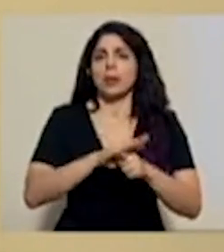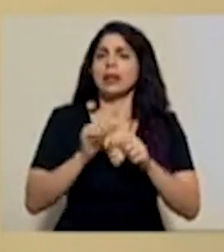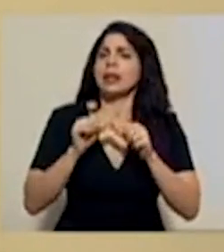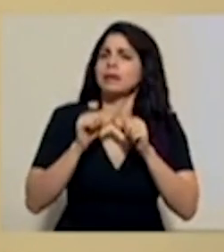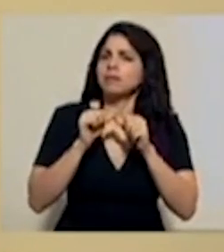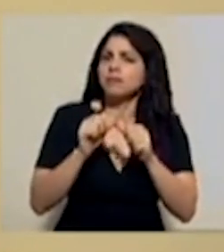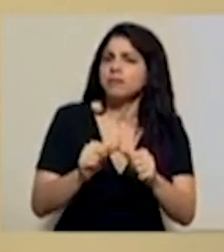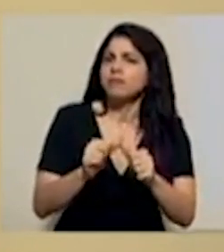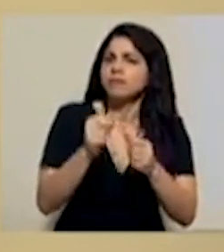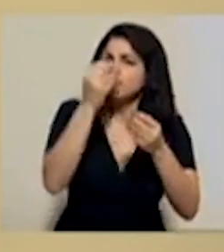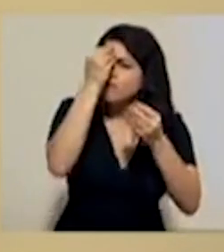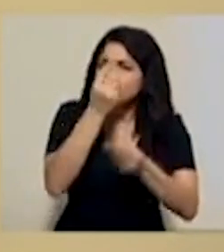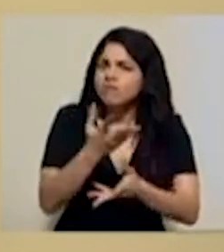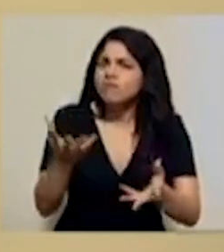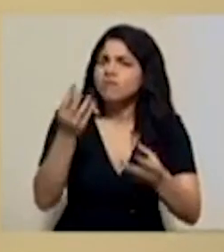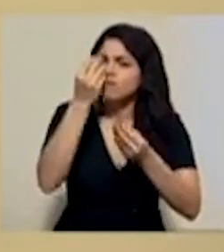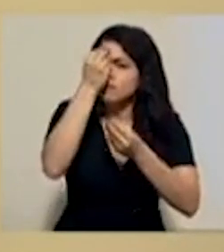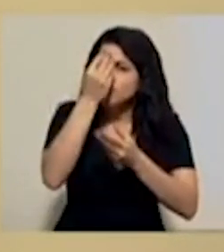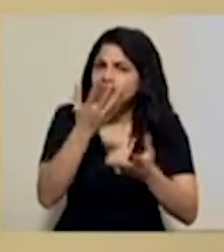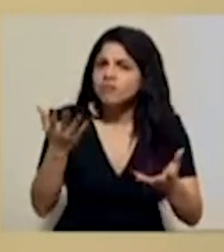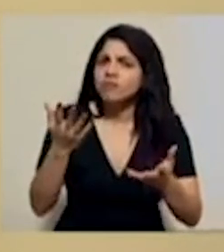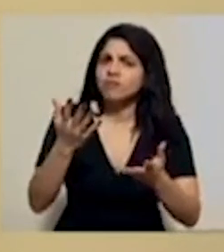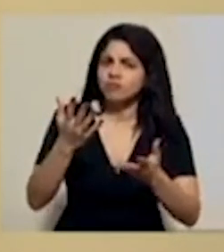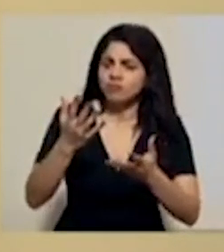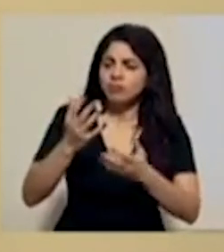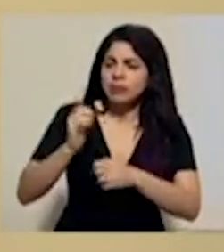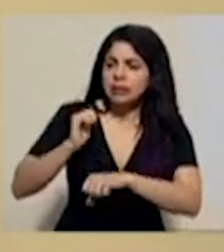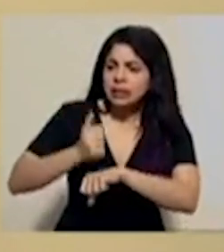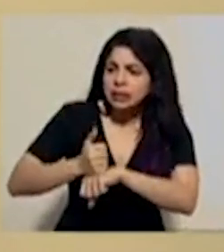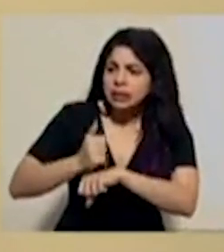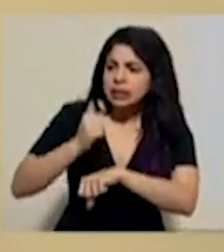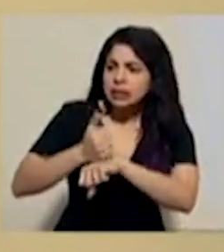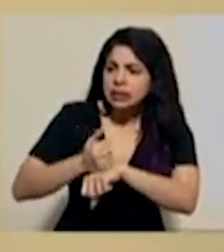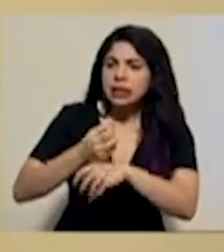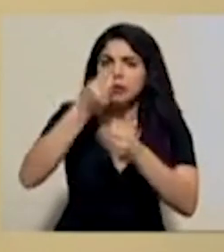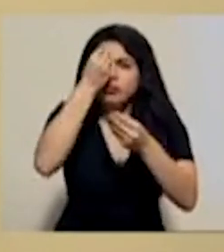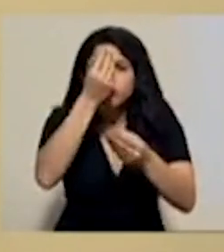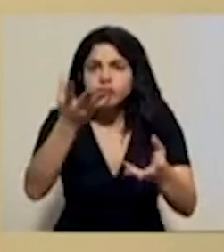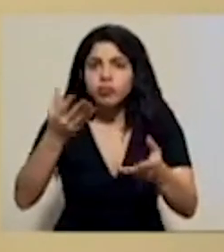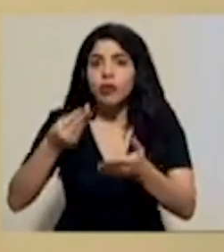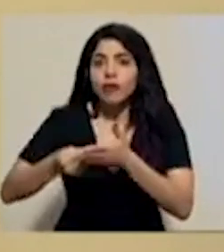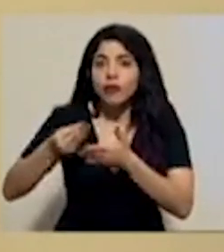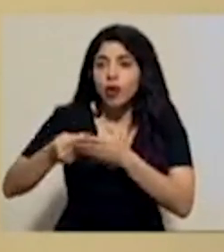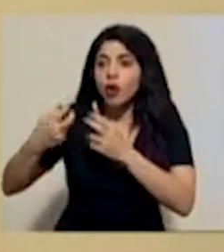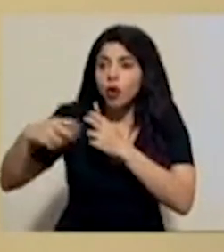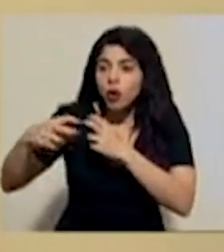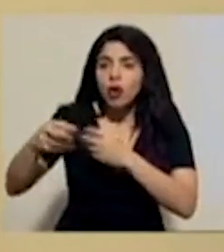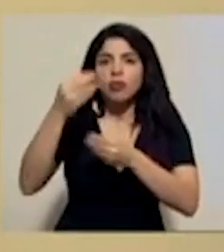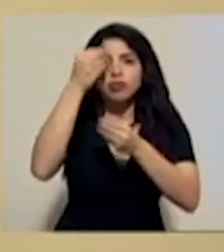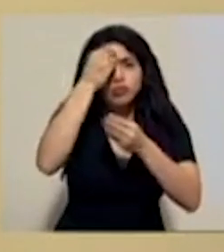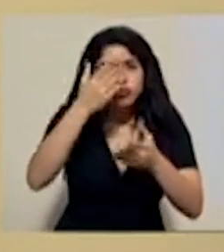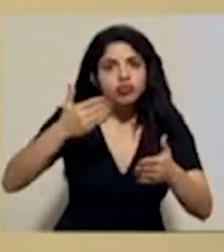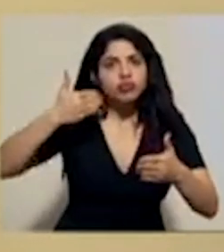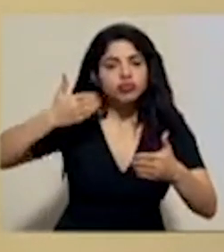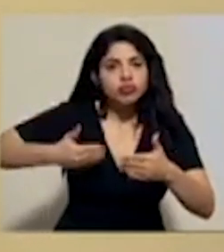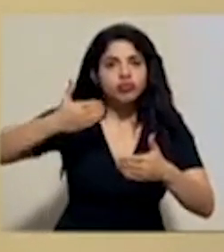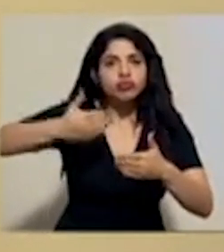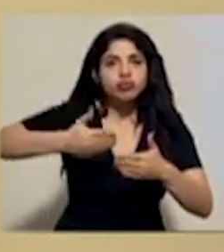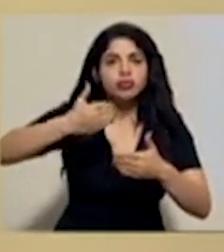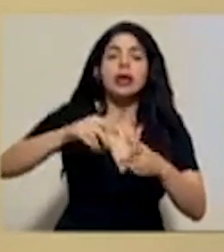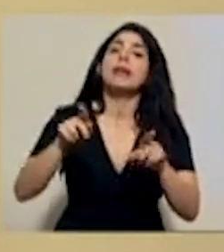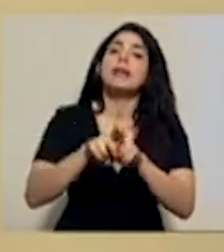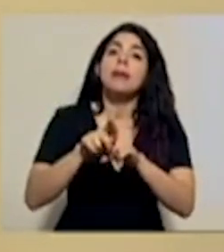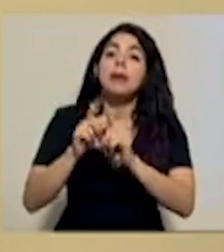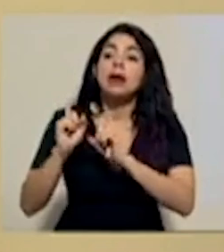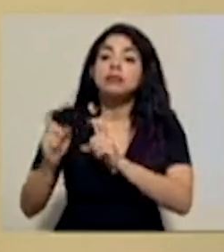información que vamos generando conforme se va dando la ejecución de los recursos y, por supuesto, conforme se van dando los